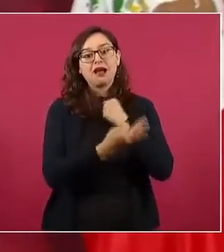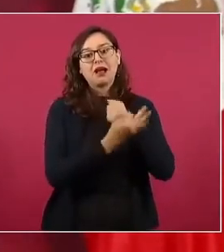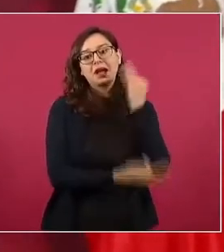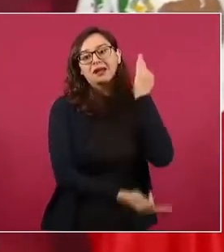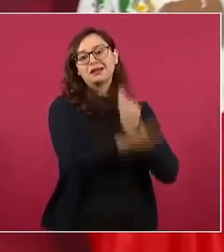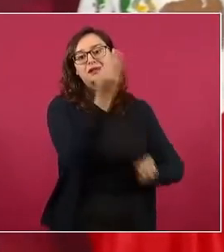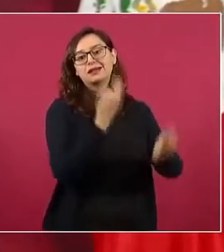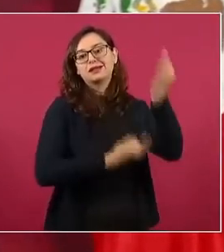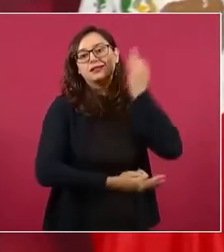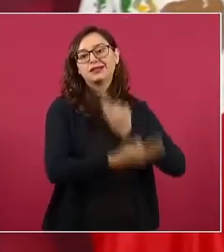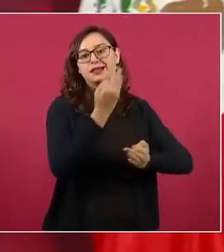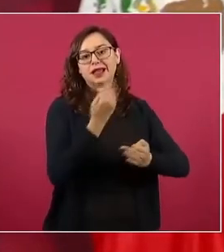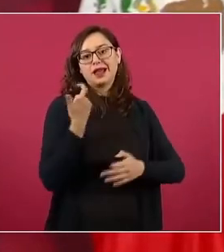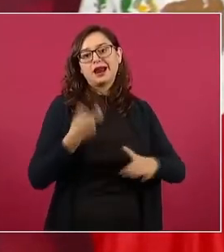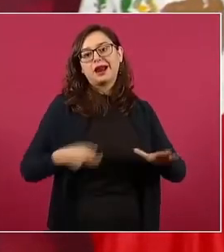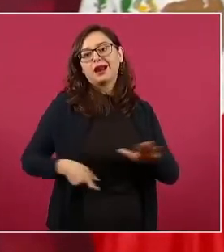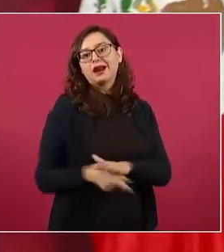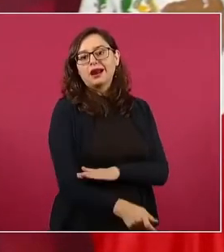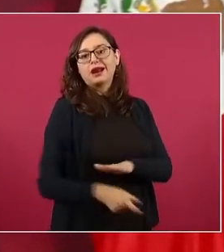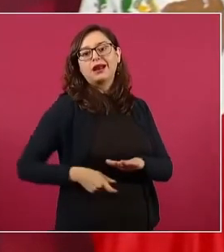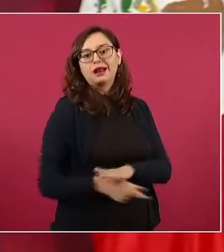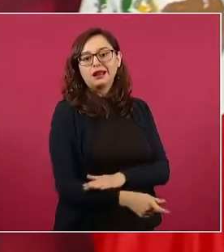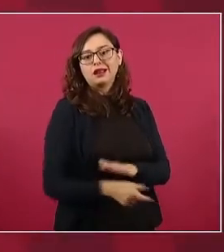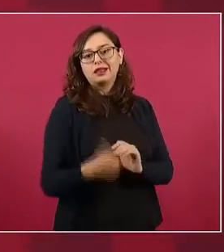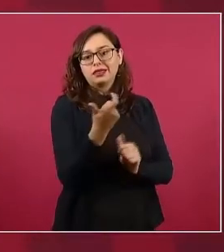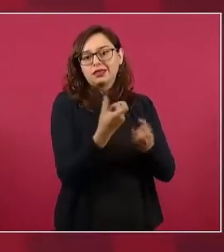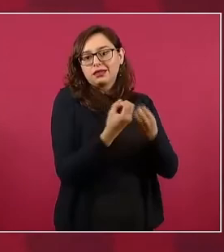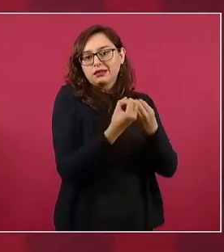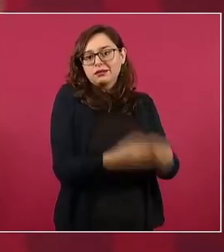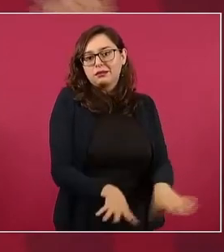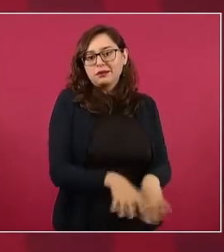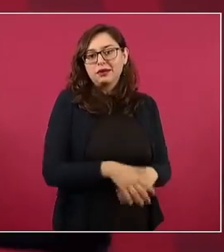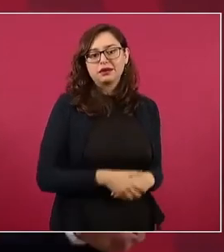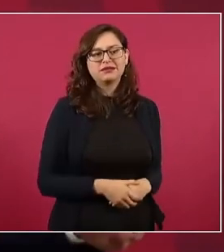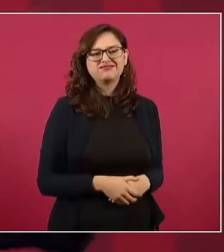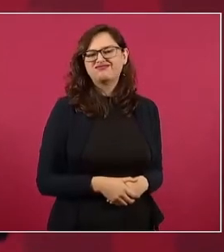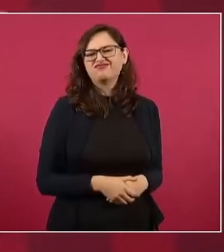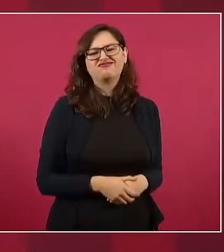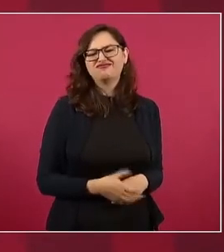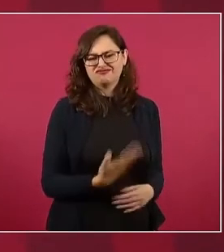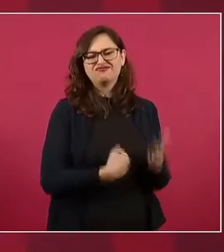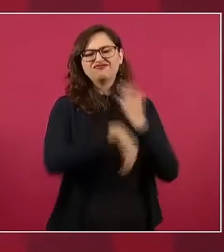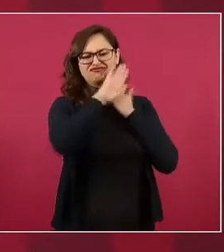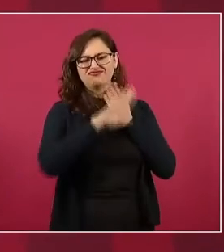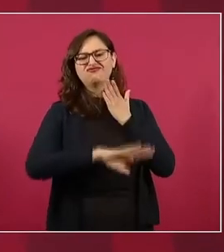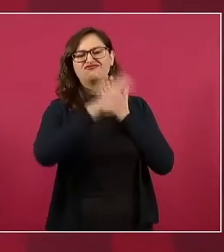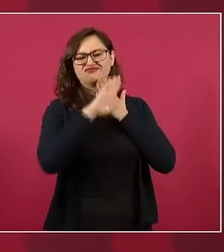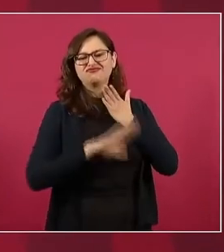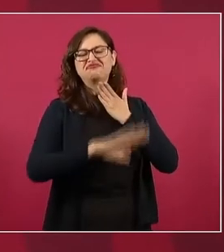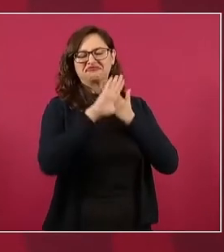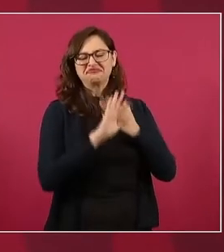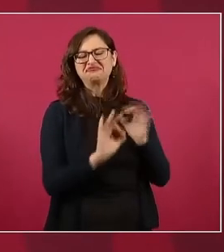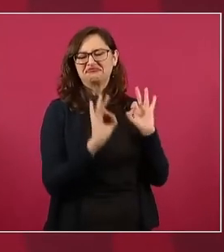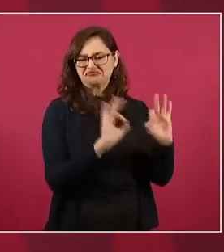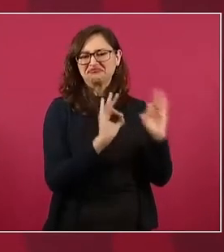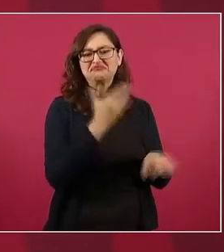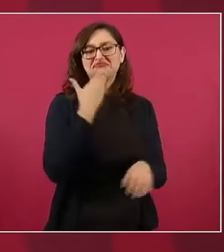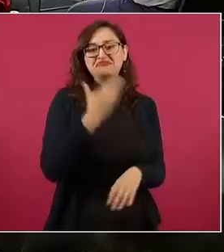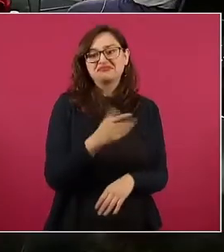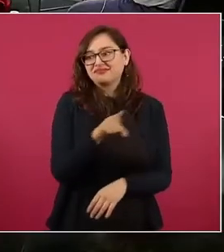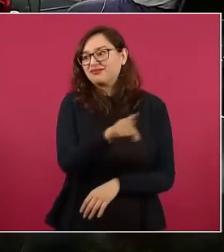becas a pagar publicidad o